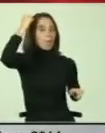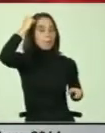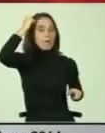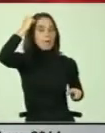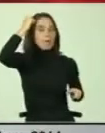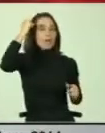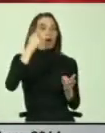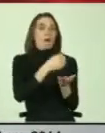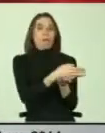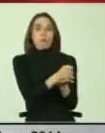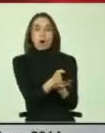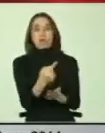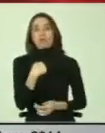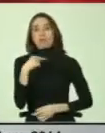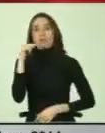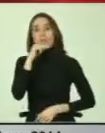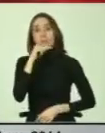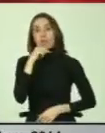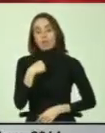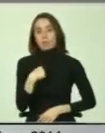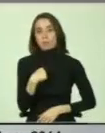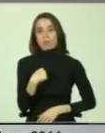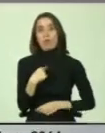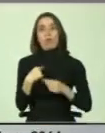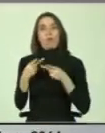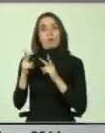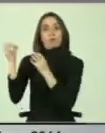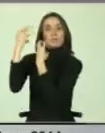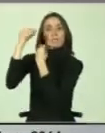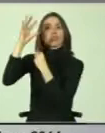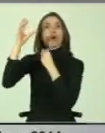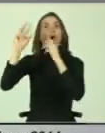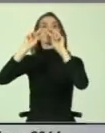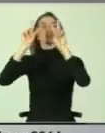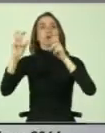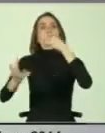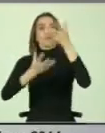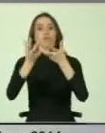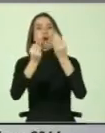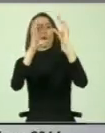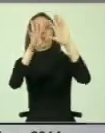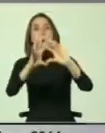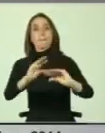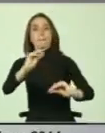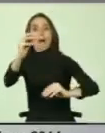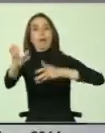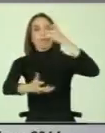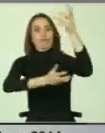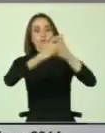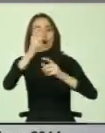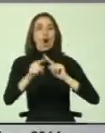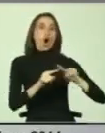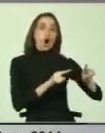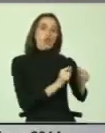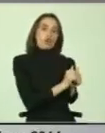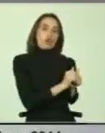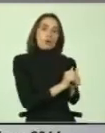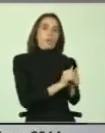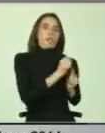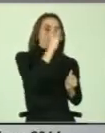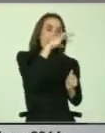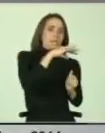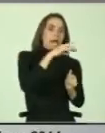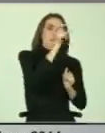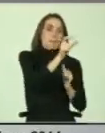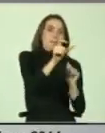áreas. O sea, yo, por ejemplo, estoy habilitado en fuego, o sea, en apagar incendios. Ya hay otros compañeros que están habilitados en rescate,